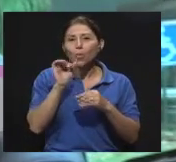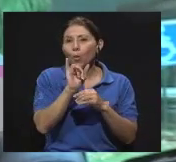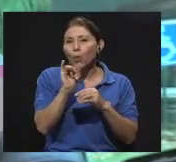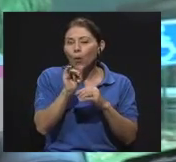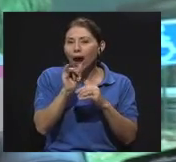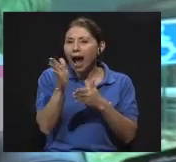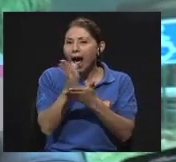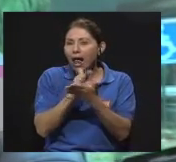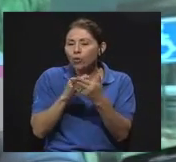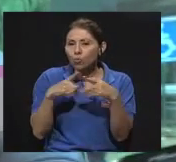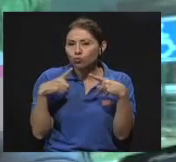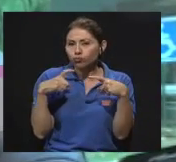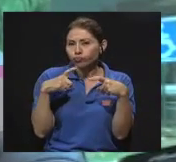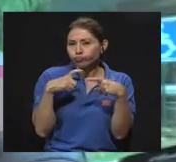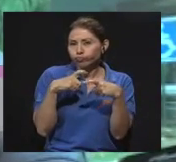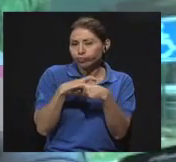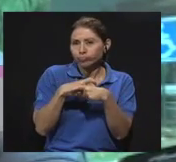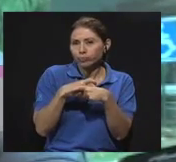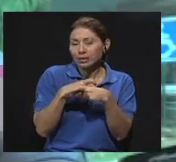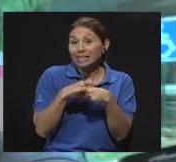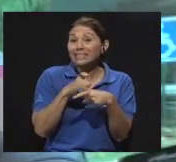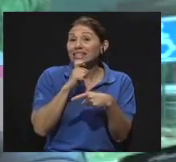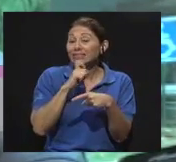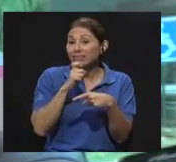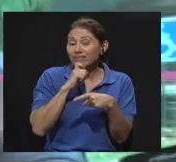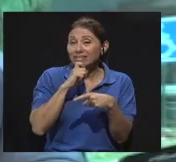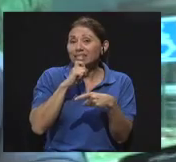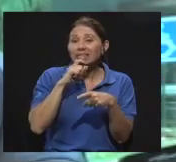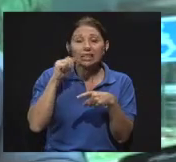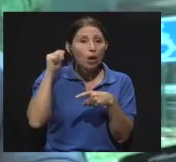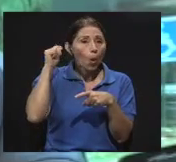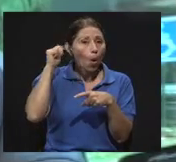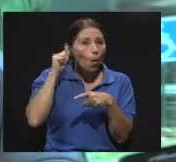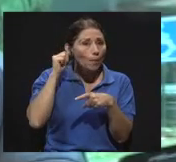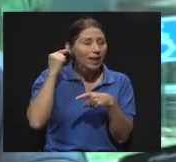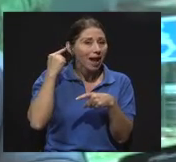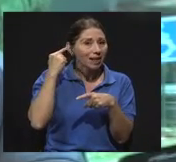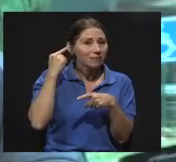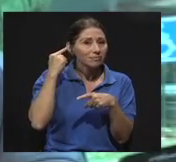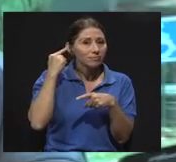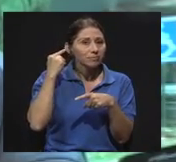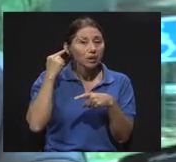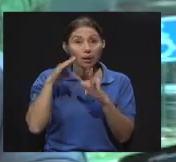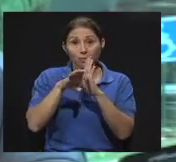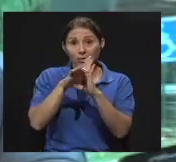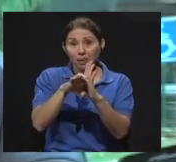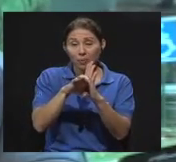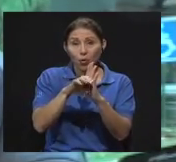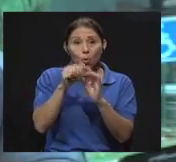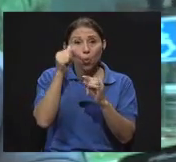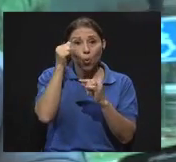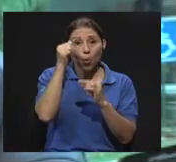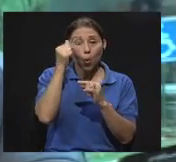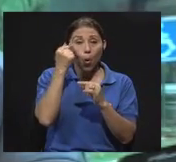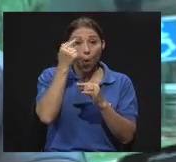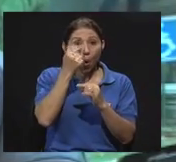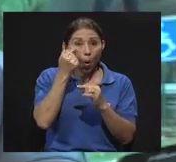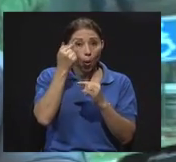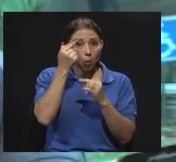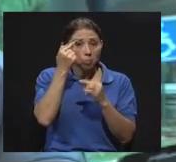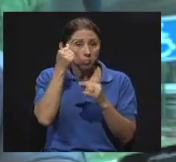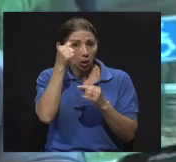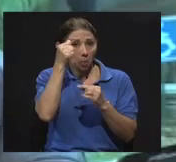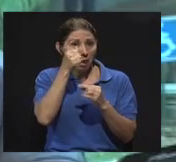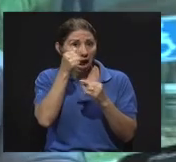muy compleja, por eso es difícil de operar el oído humano, ¿verdad? Un ojo ya tiene una abertura natural para operarlo,